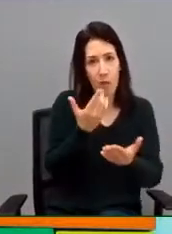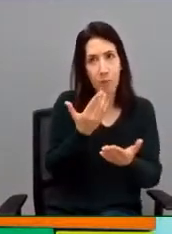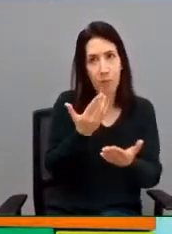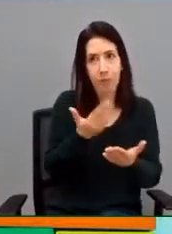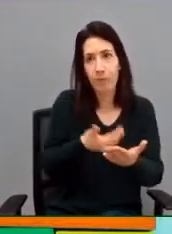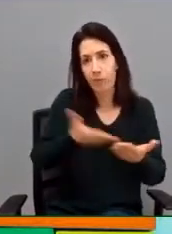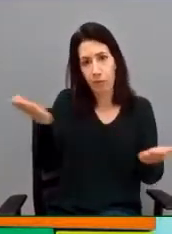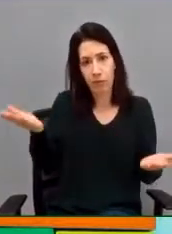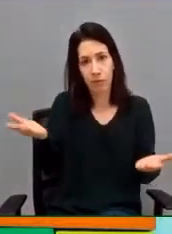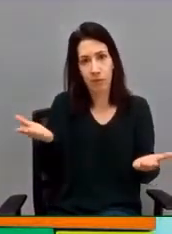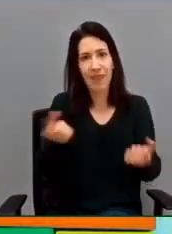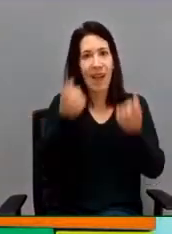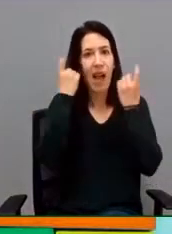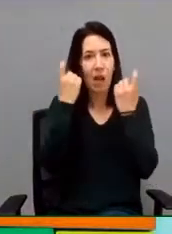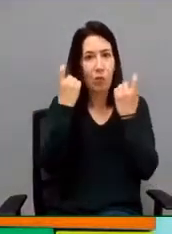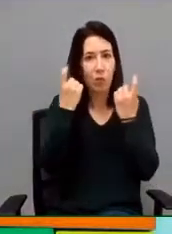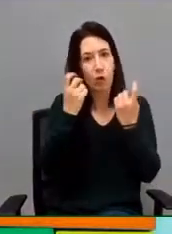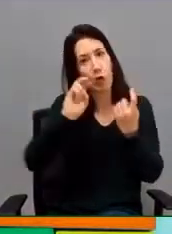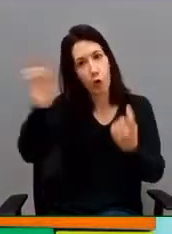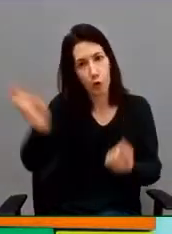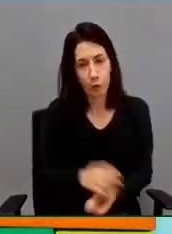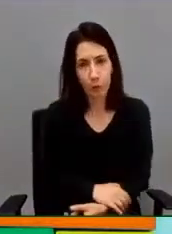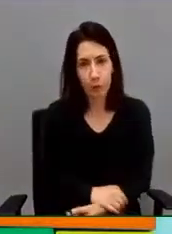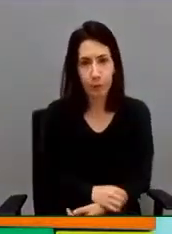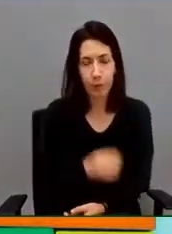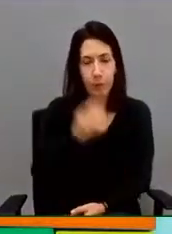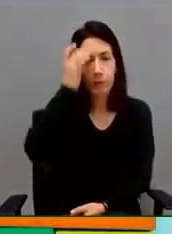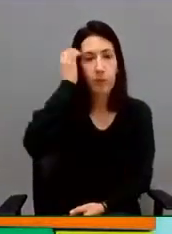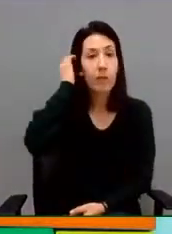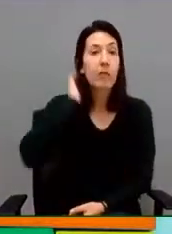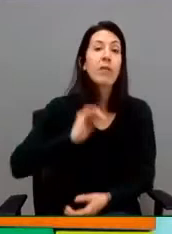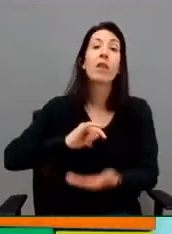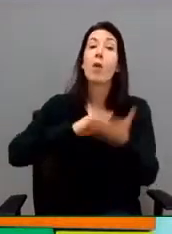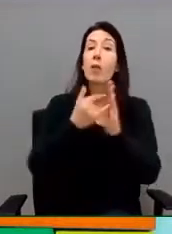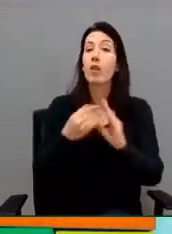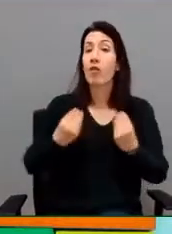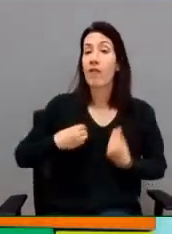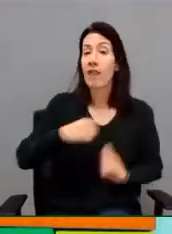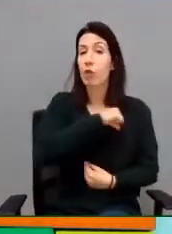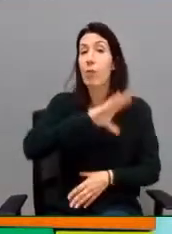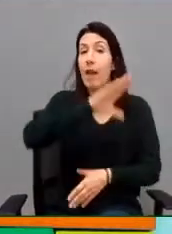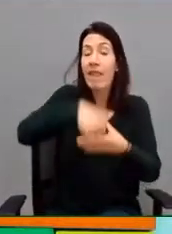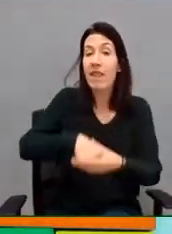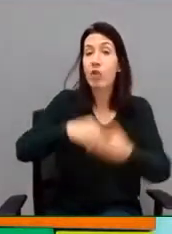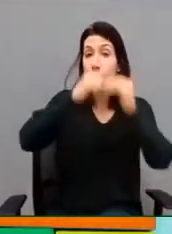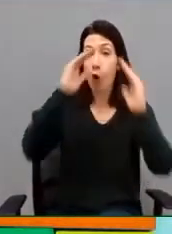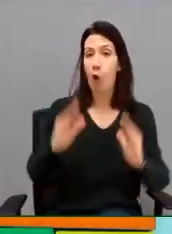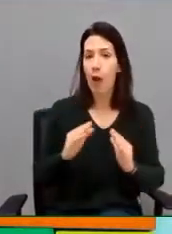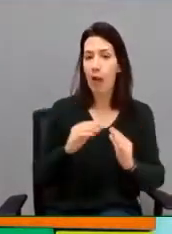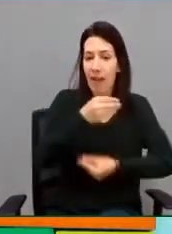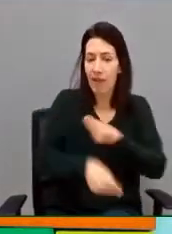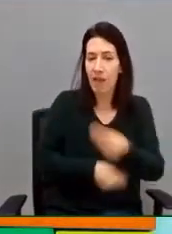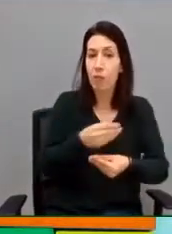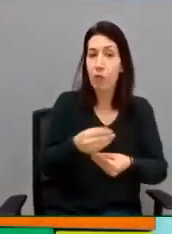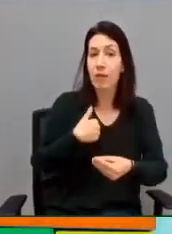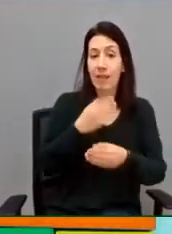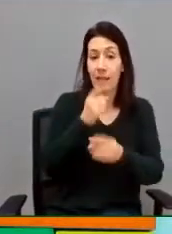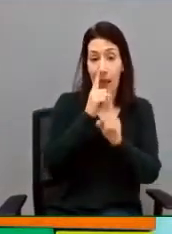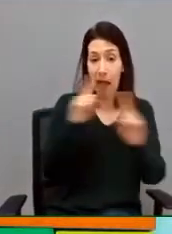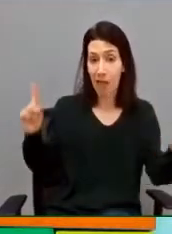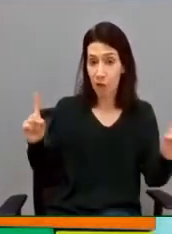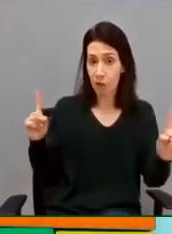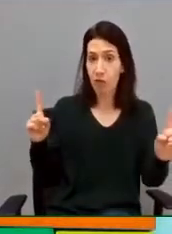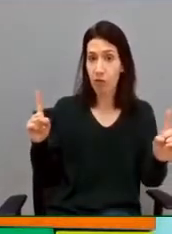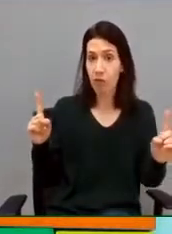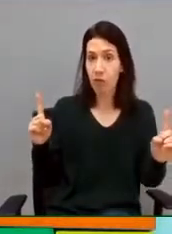alumnos neurotípicos. El proyecto de vida autónoma en el hogar que desarrollamos tiene un transcurso a lo largo de todo el año que se